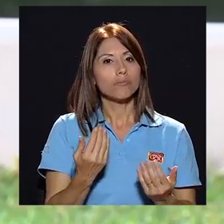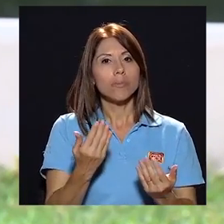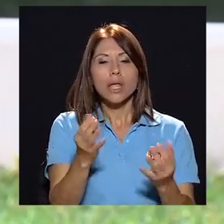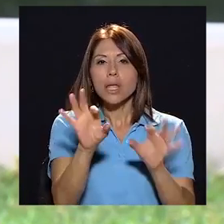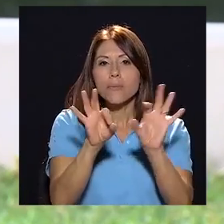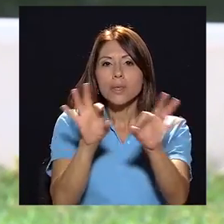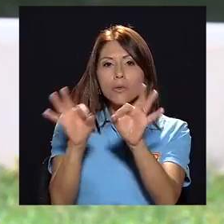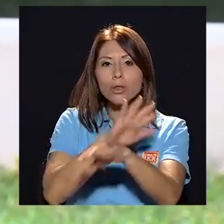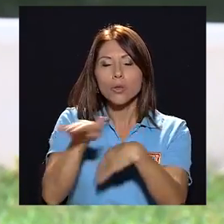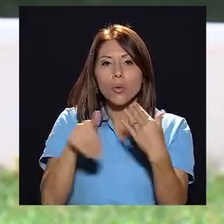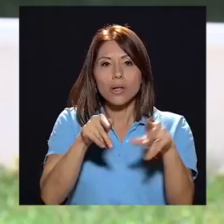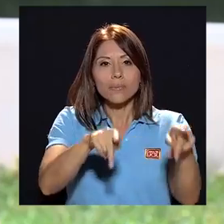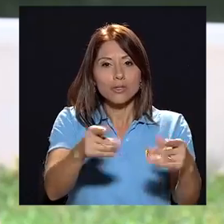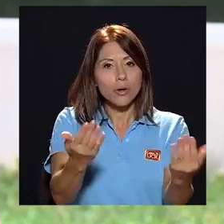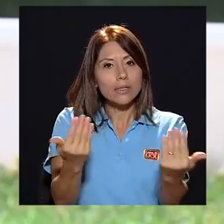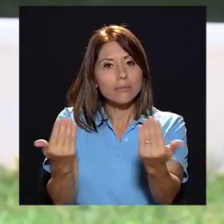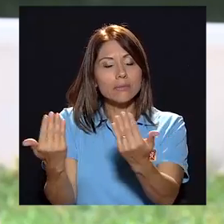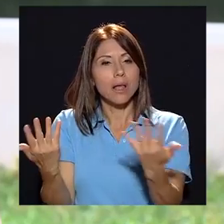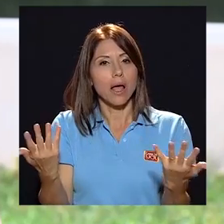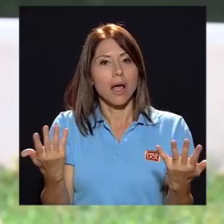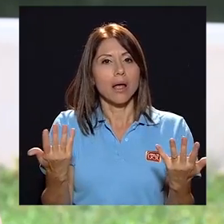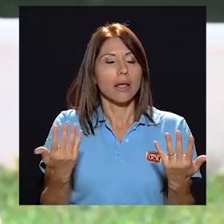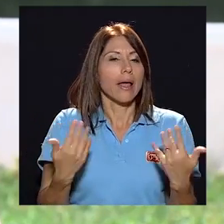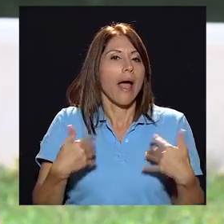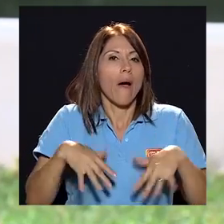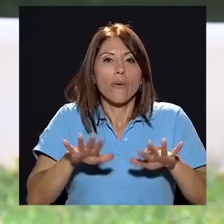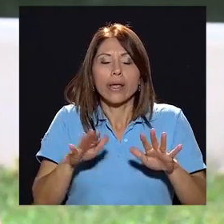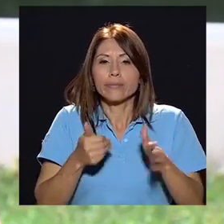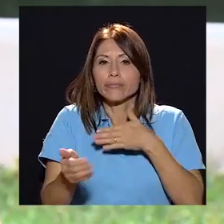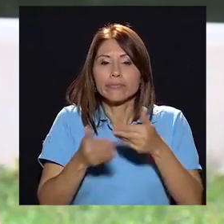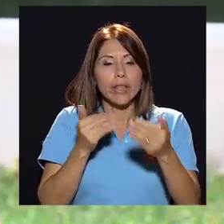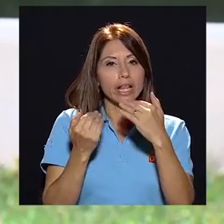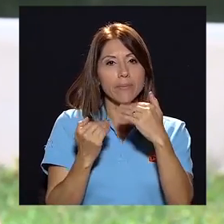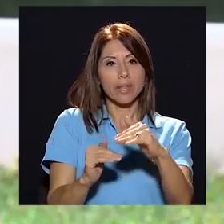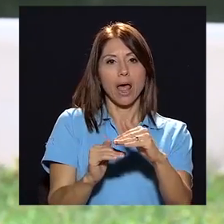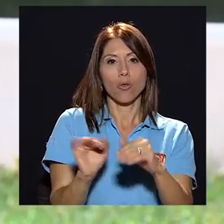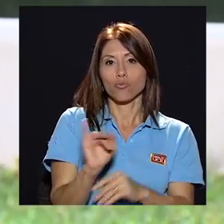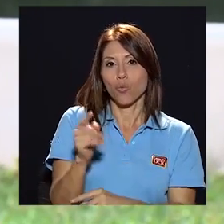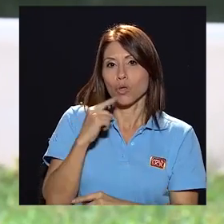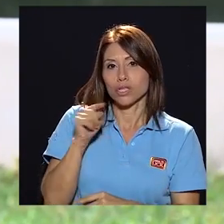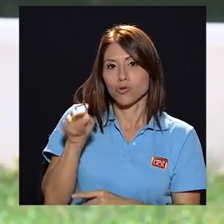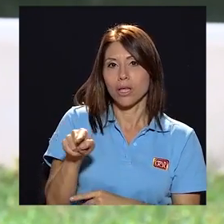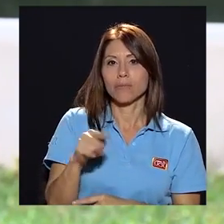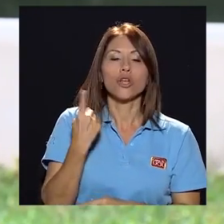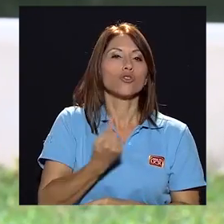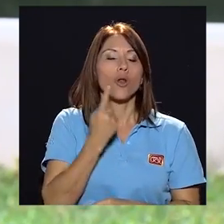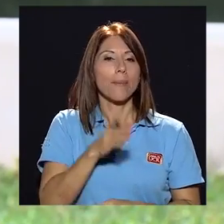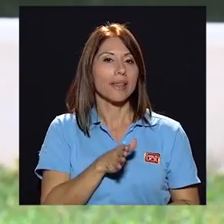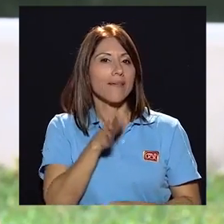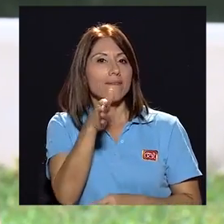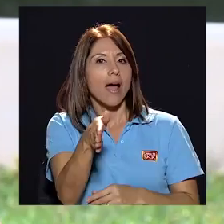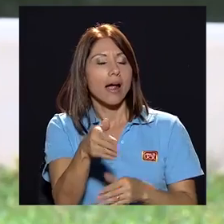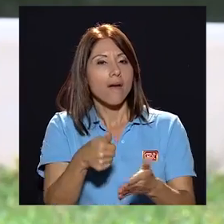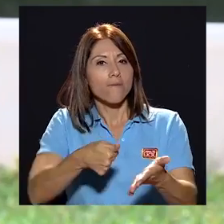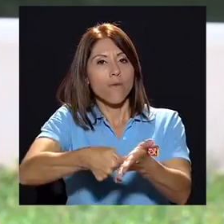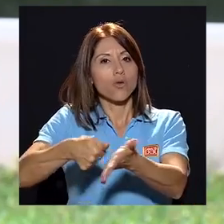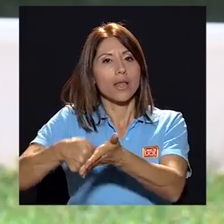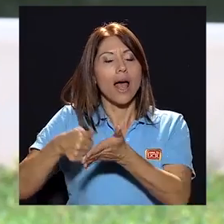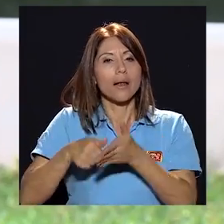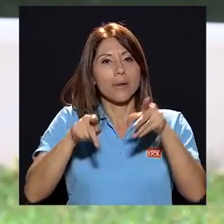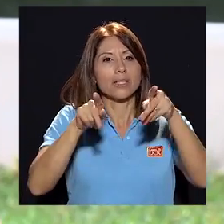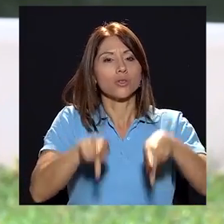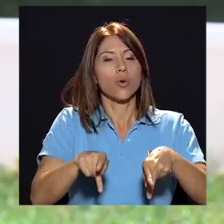Yo invito a todas las personas a que más bien todo, aunque sea muy limitado, como lo comenta usted, y solo van a votar el